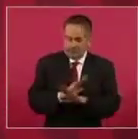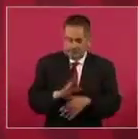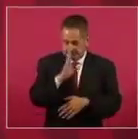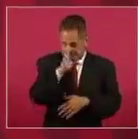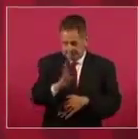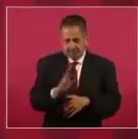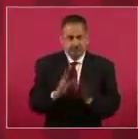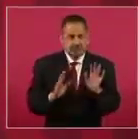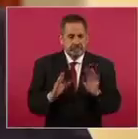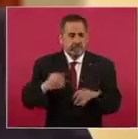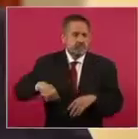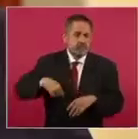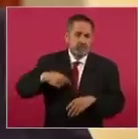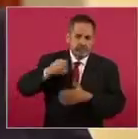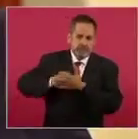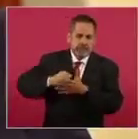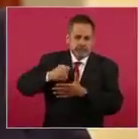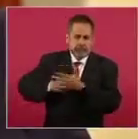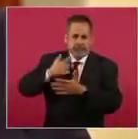un proceso de lucha.